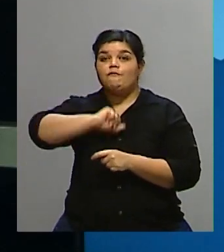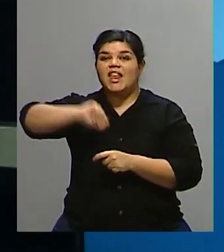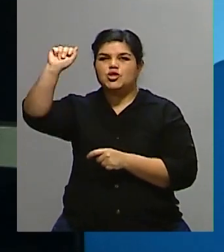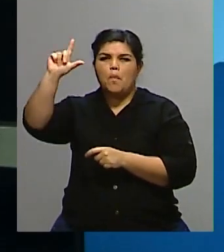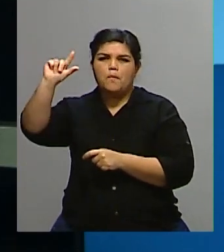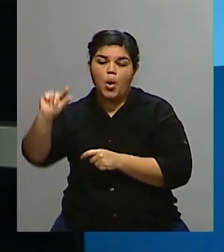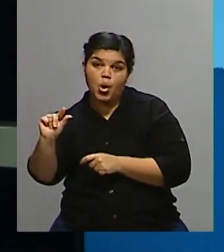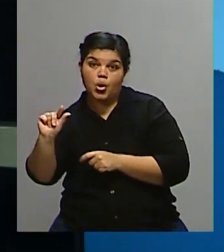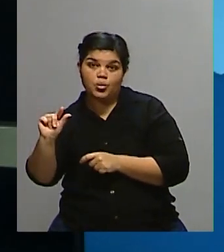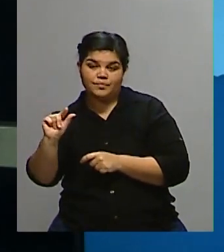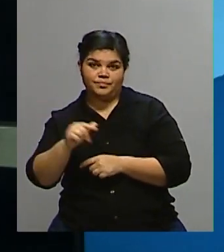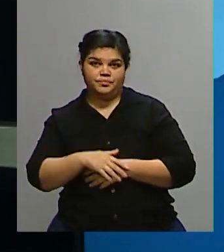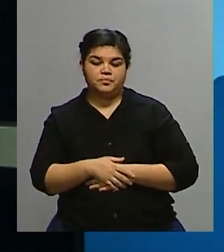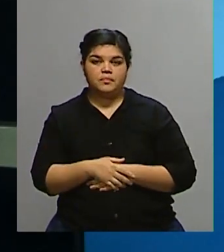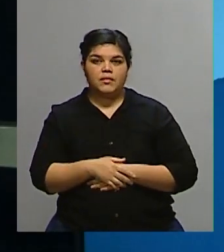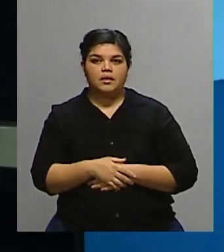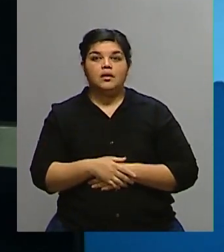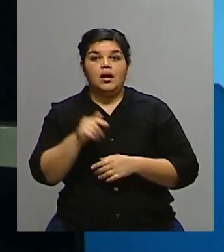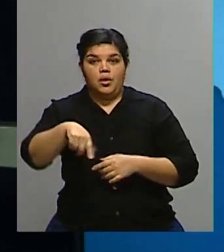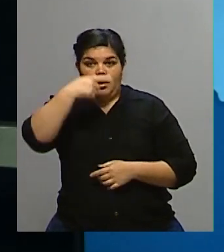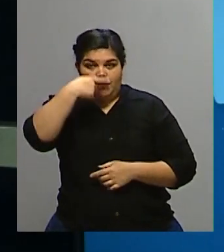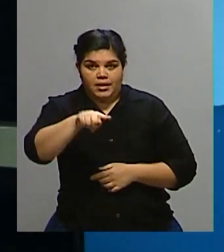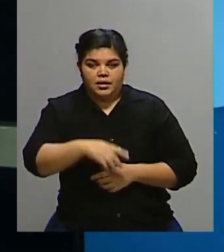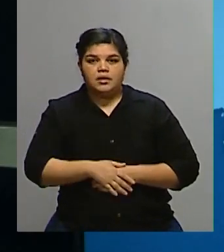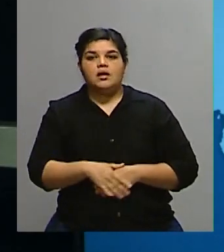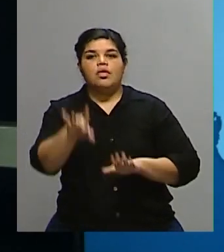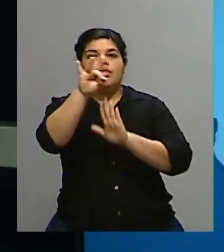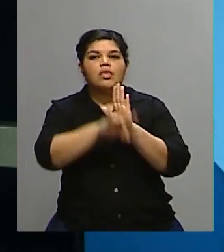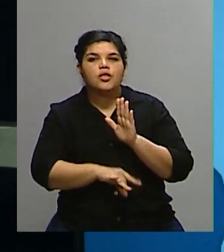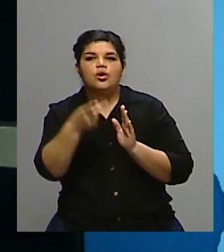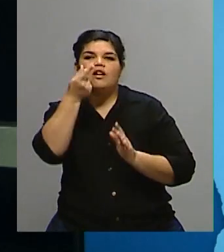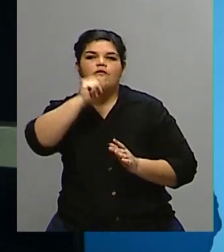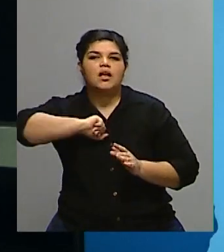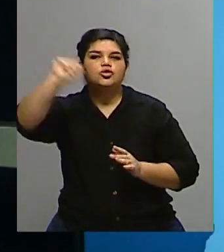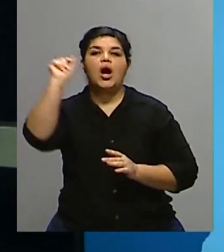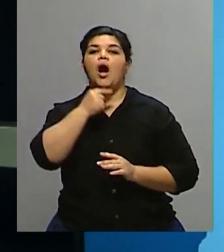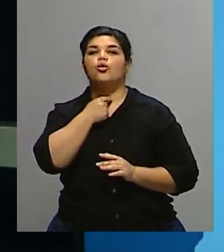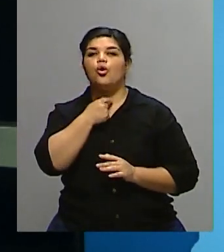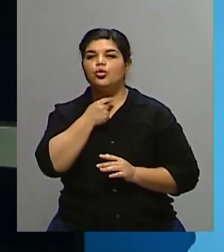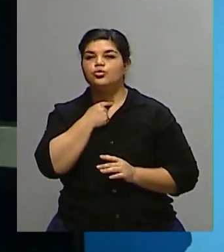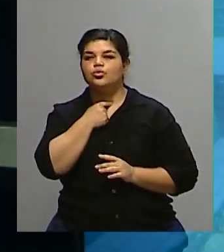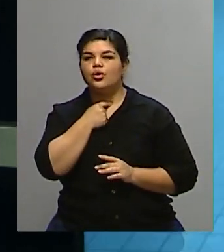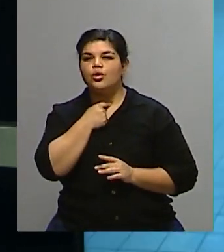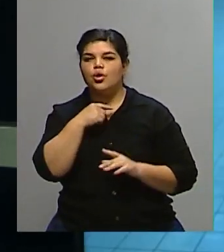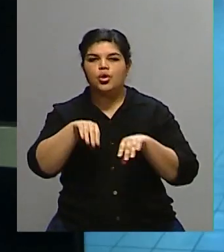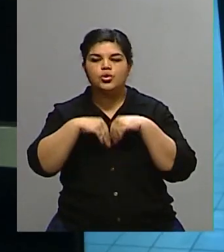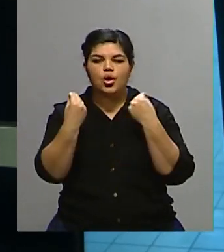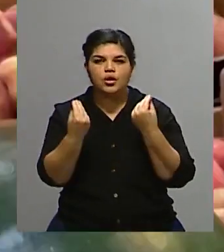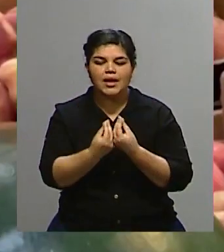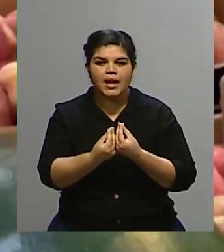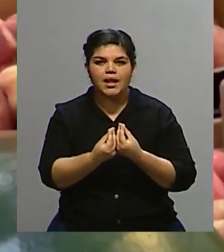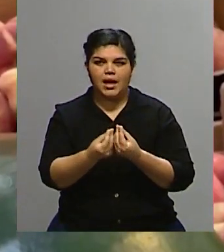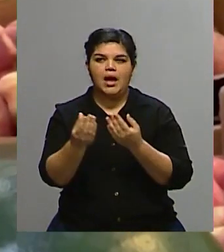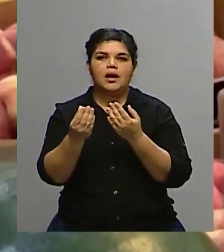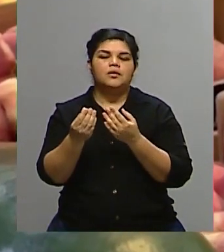de nuestro país, pero altos para ellos. Y cerramos con esto, ¿cuáles son los datos de la inflación de agosto? Hablando del IPC anual.